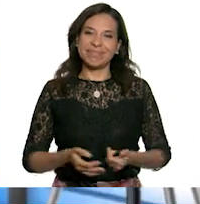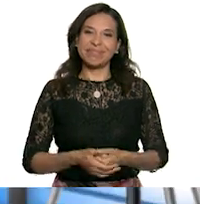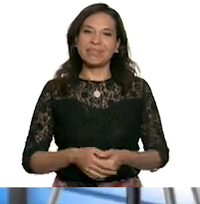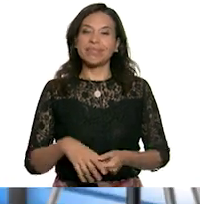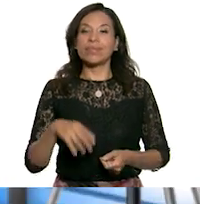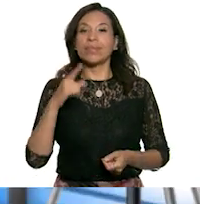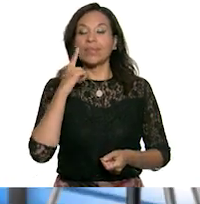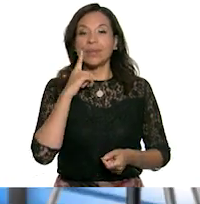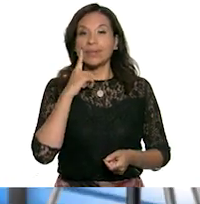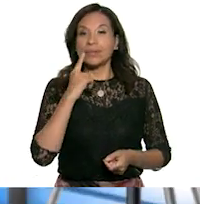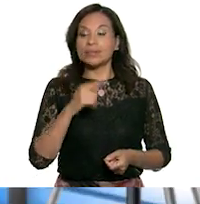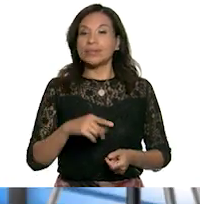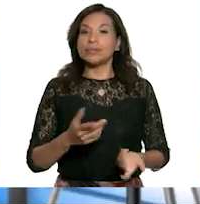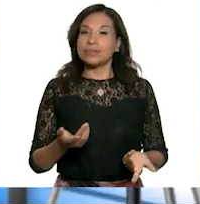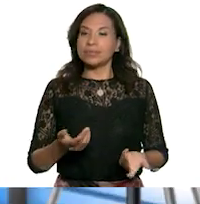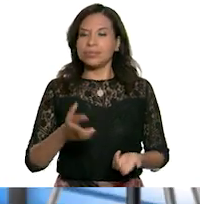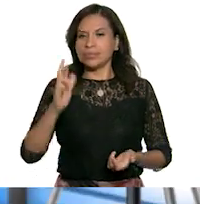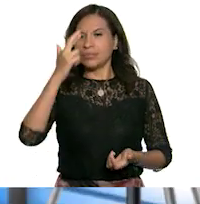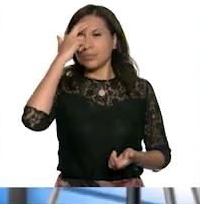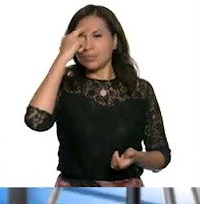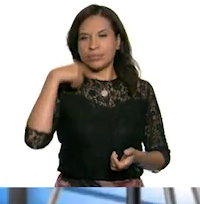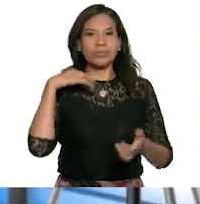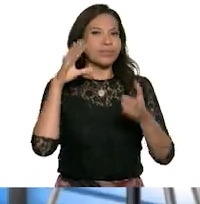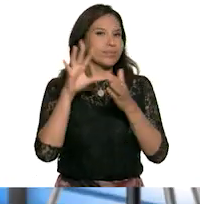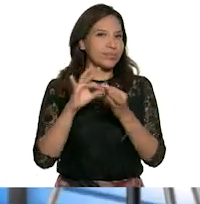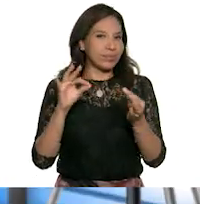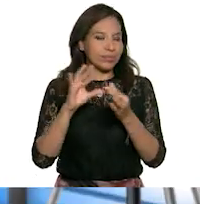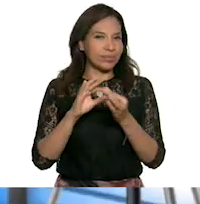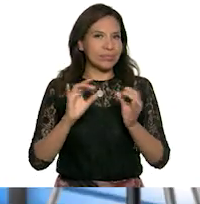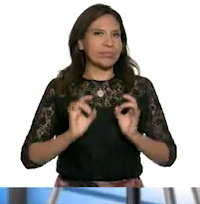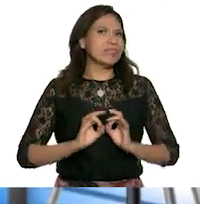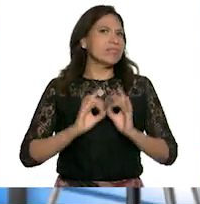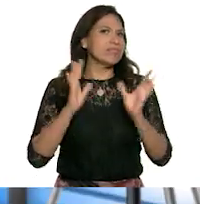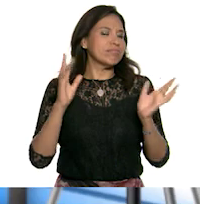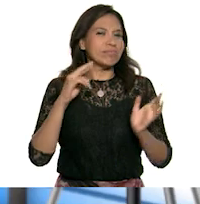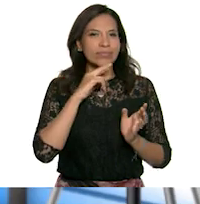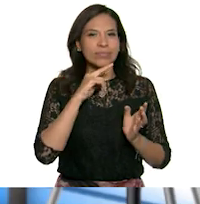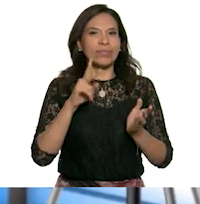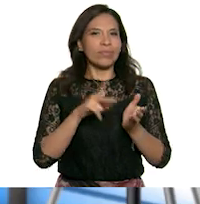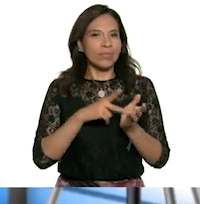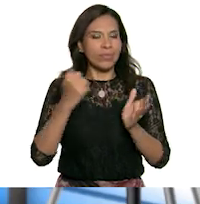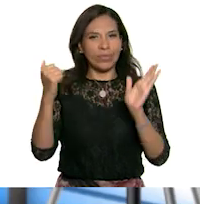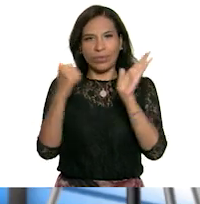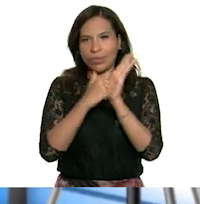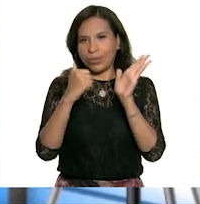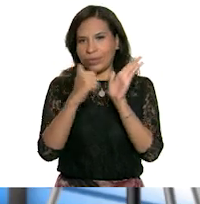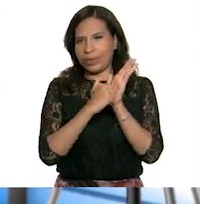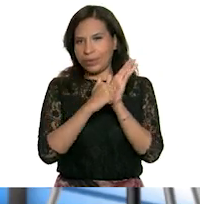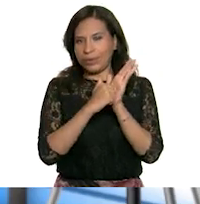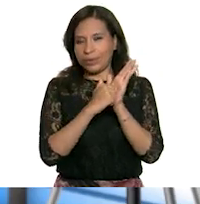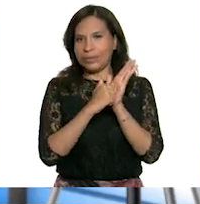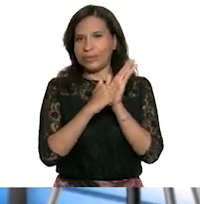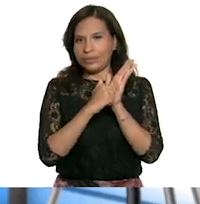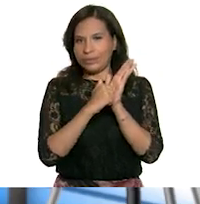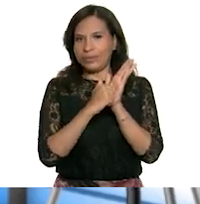Pues, verás, ¿recuerdas que te contaba que de repente volvieron a tocar la puerta? Y,